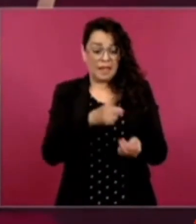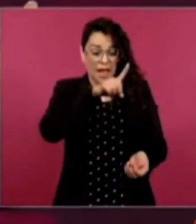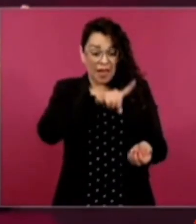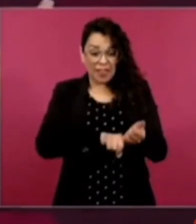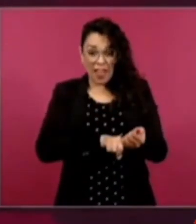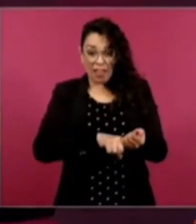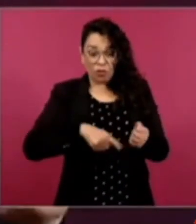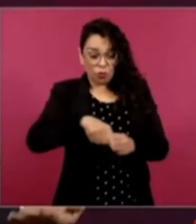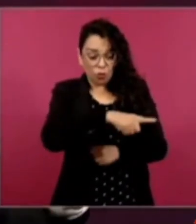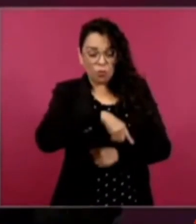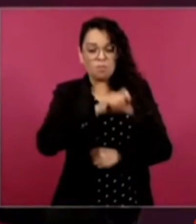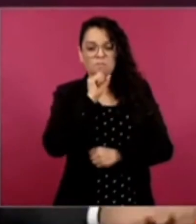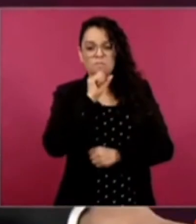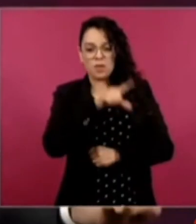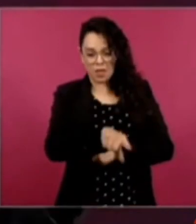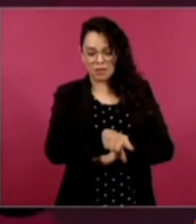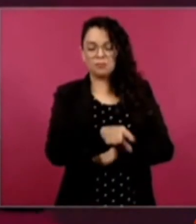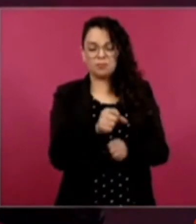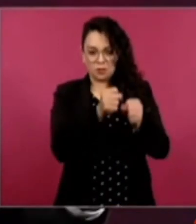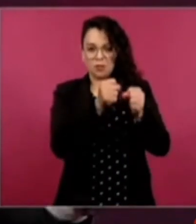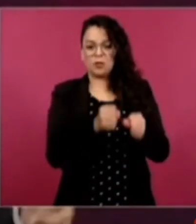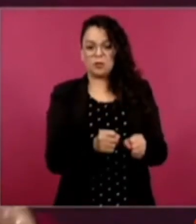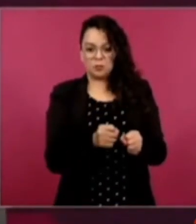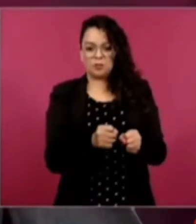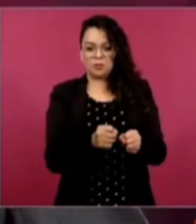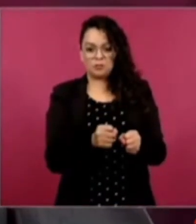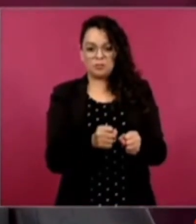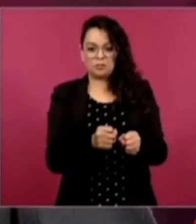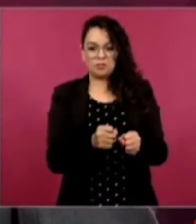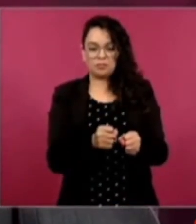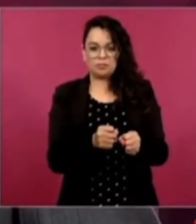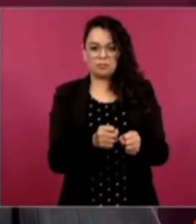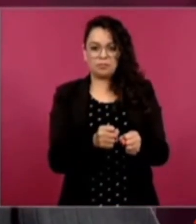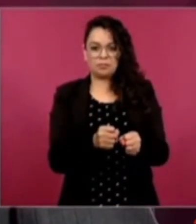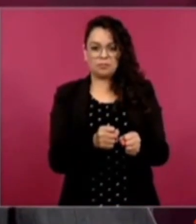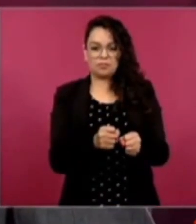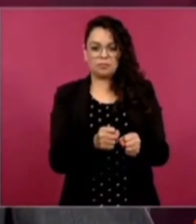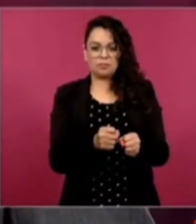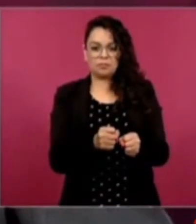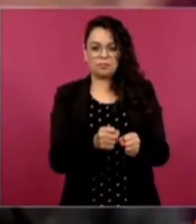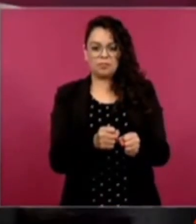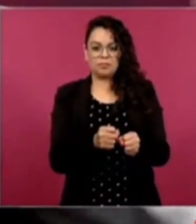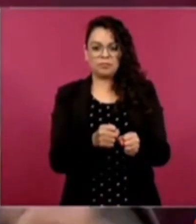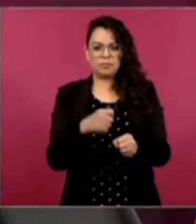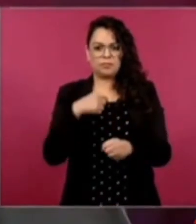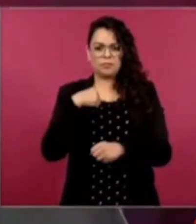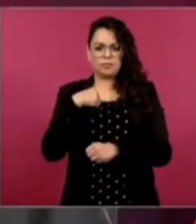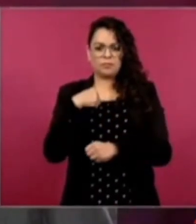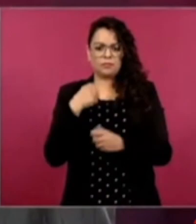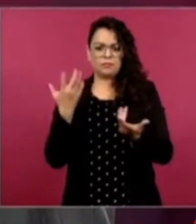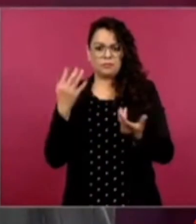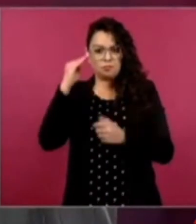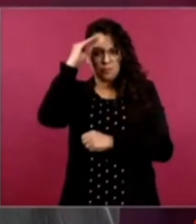entenderlos, que se vayan.